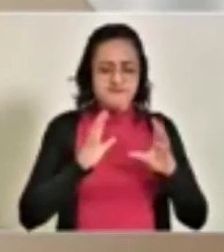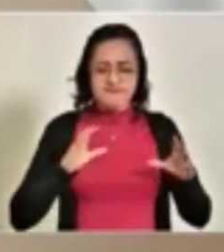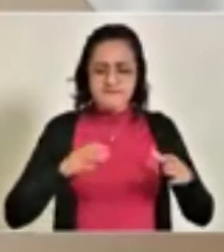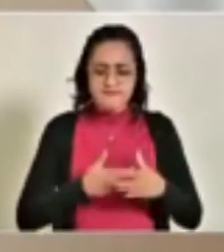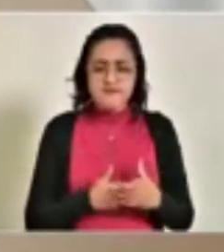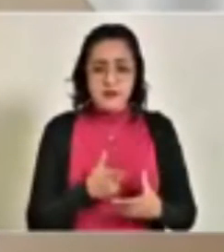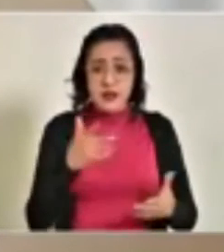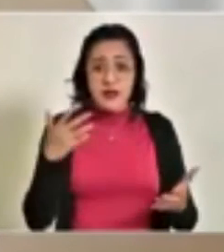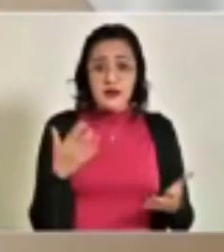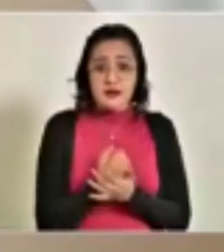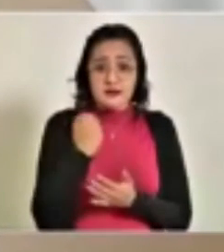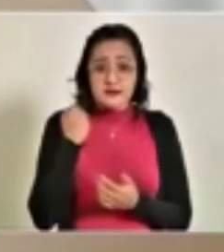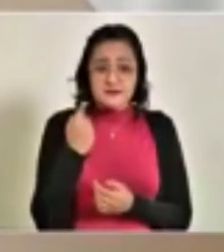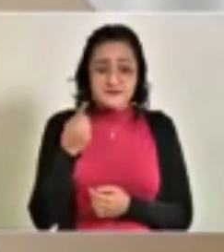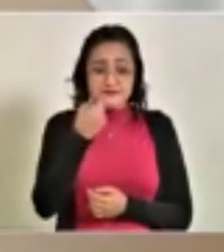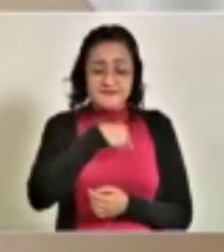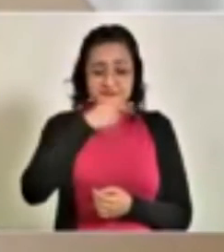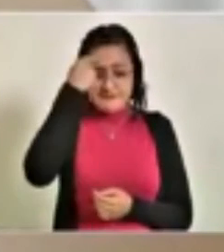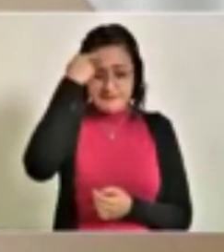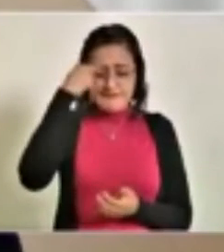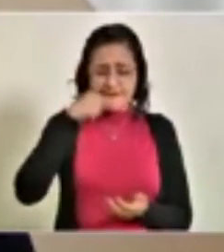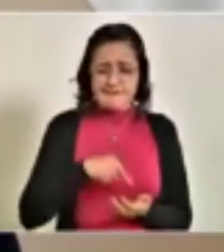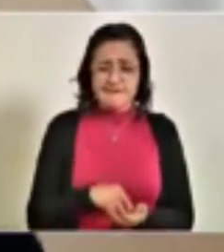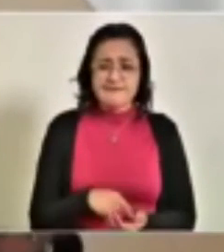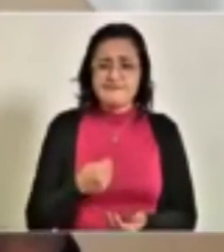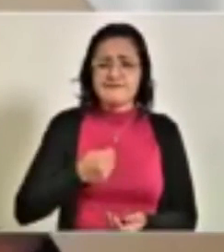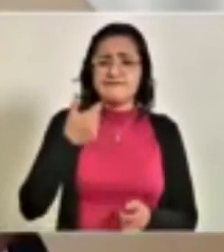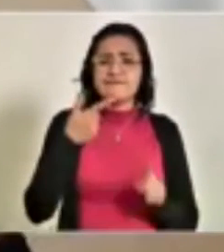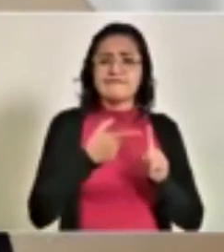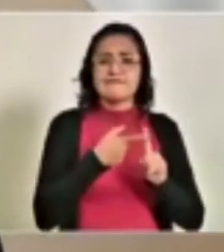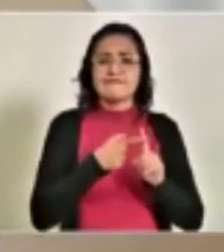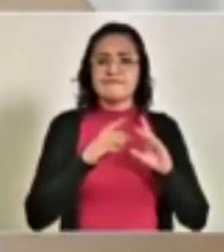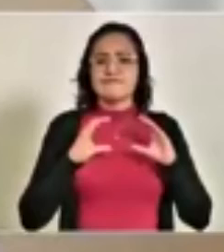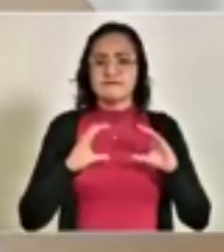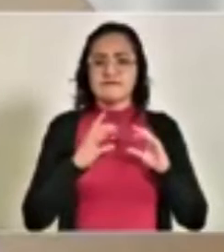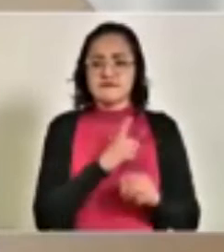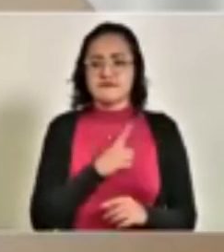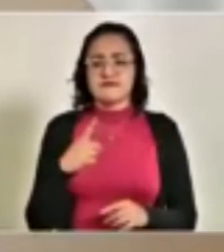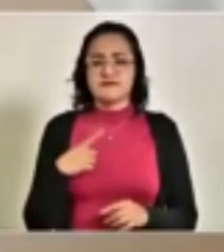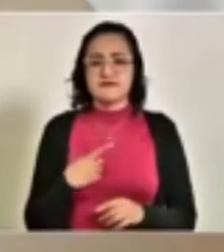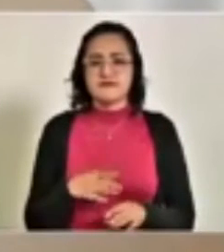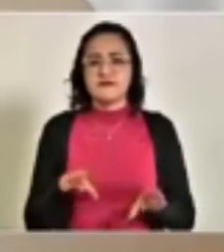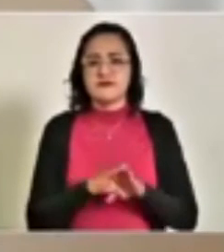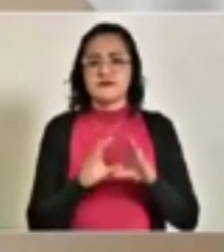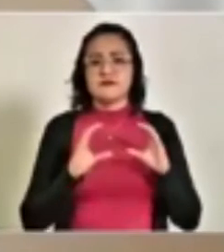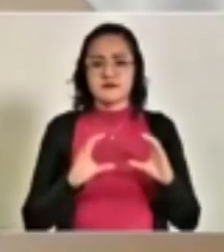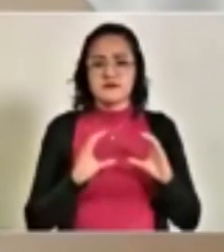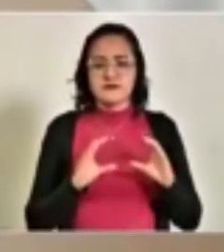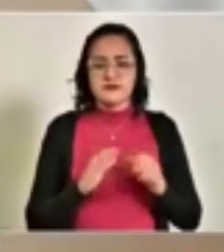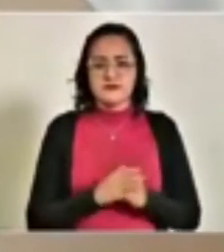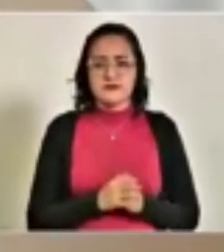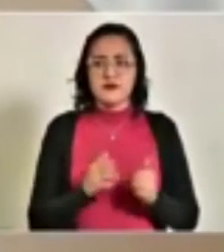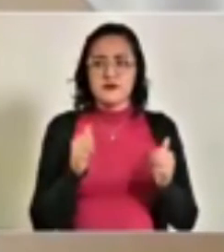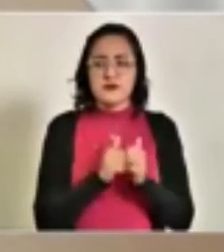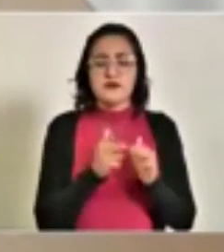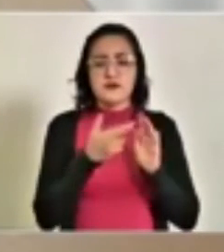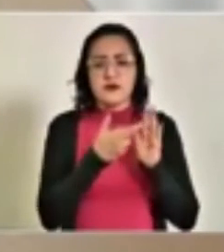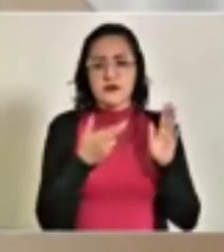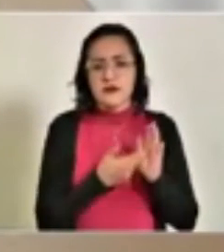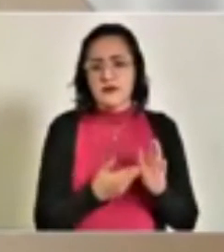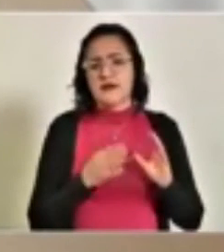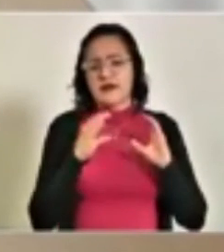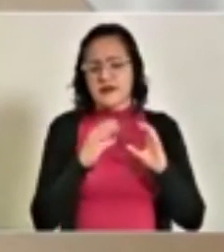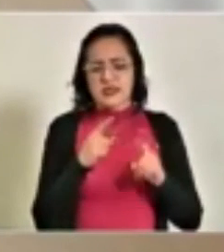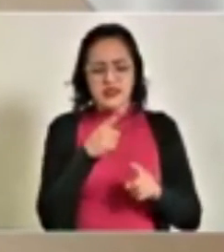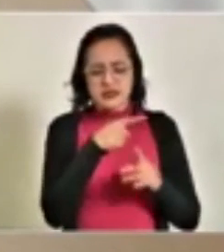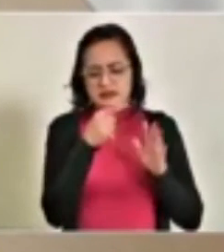creó una convicción de que lo primero es cuidarnos. ¿Cómo se cuida uno? Con las medidas de prevención.